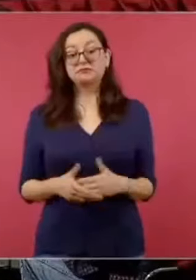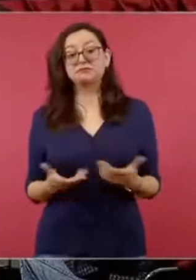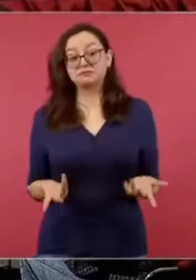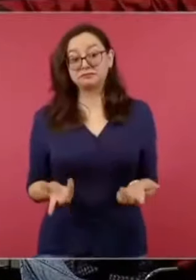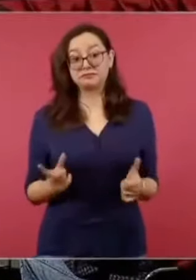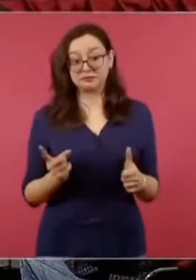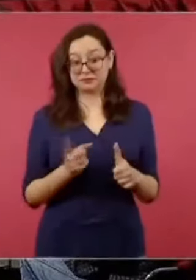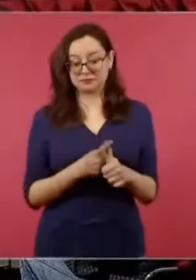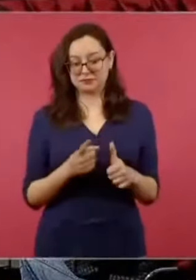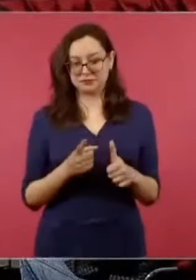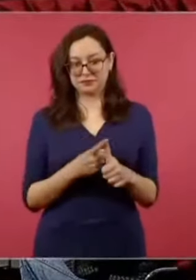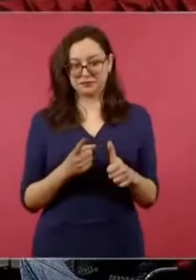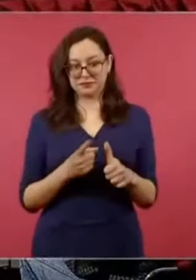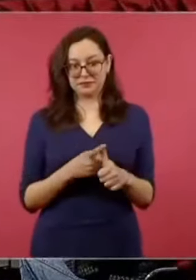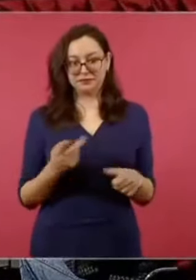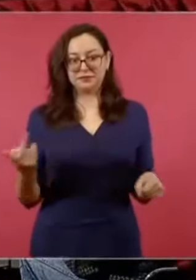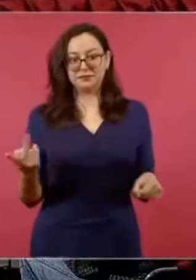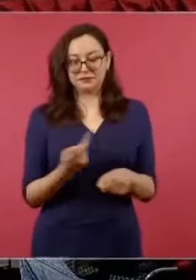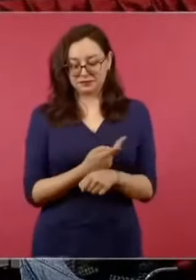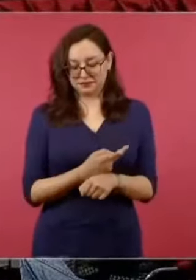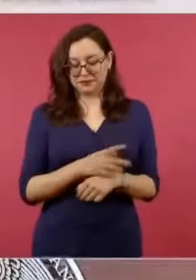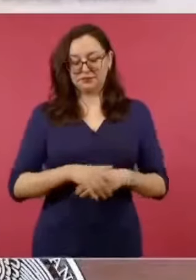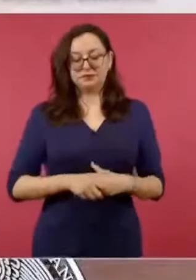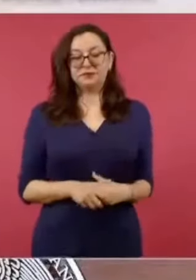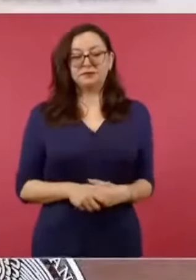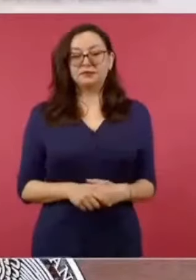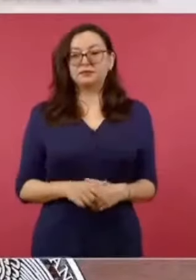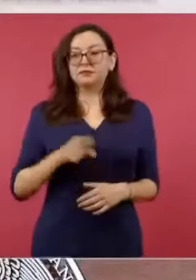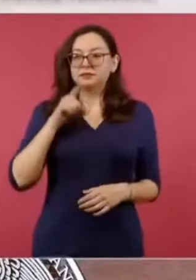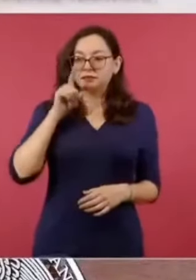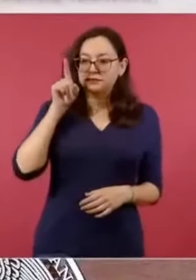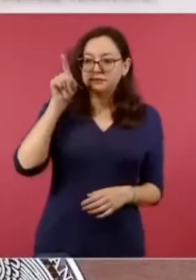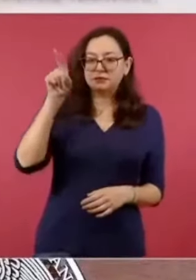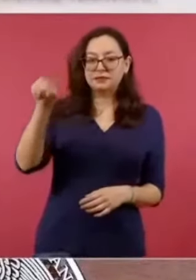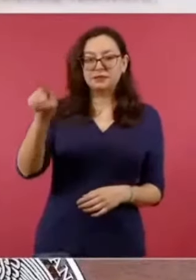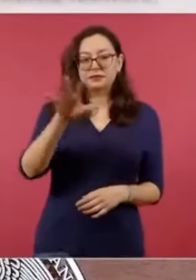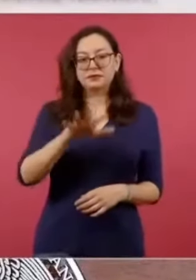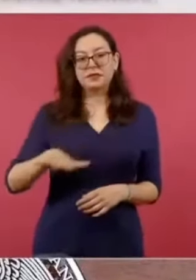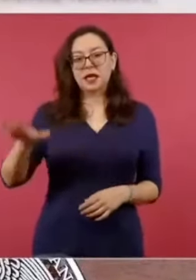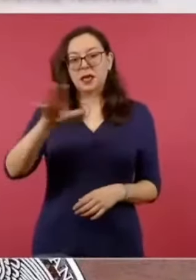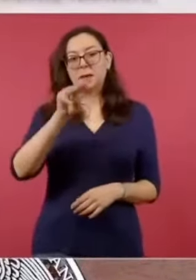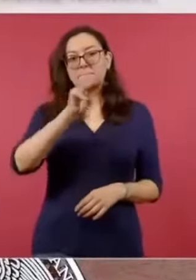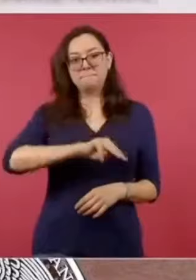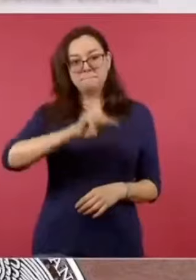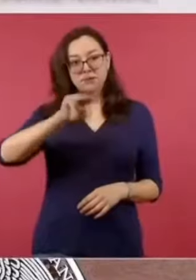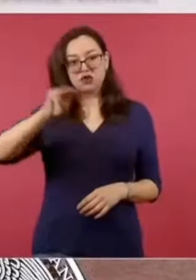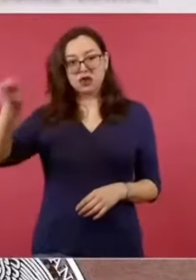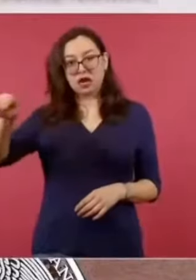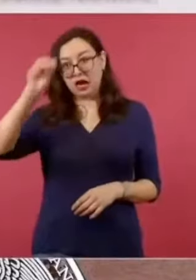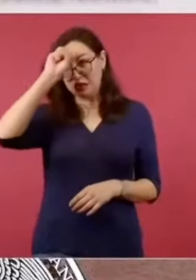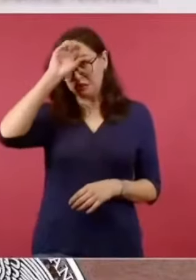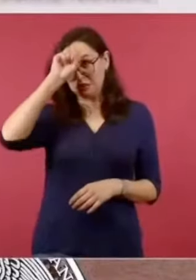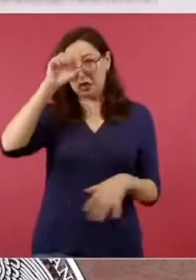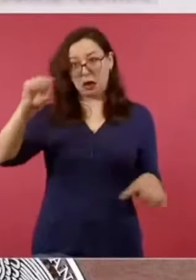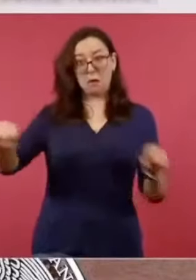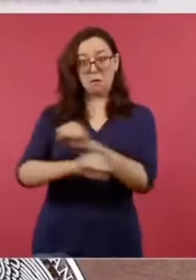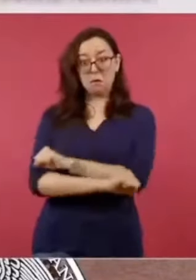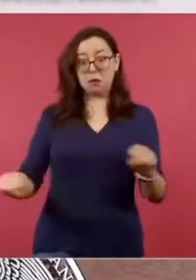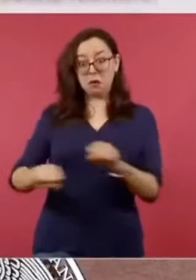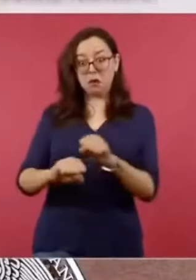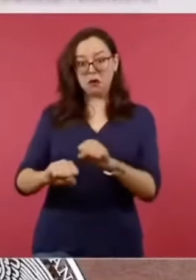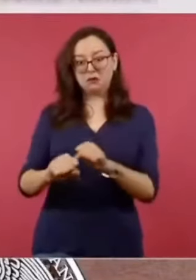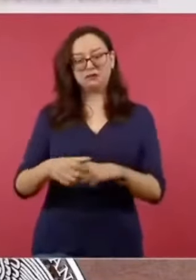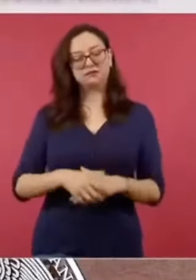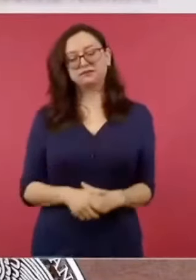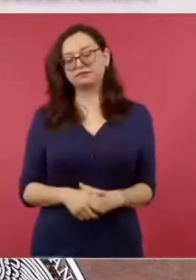de una supuesta explosión de una mina terrestre en Aguililla, Michoacán. Vamos a ver. En su afán